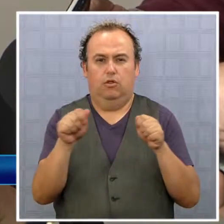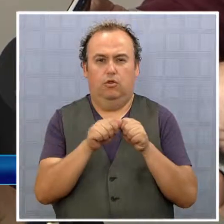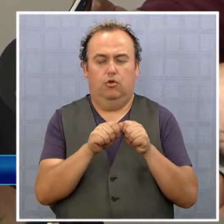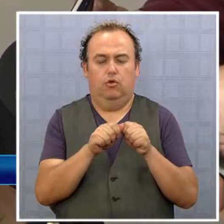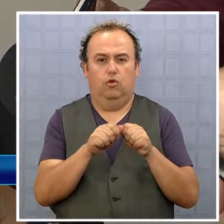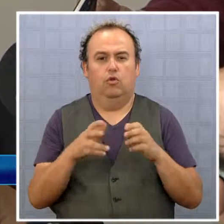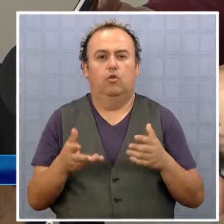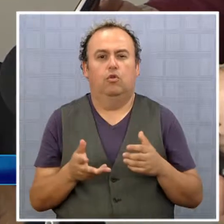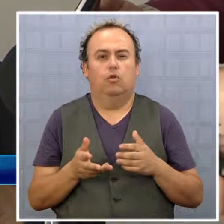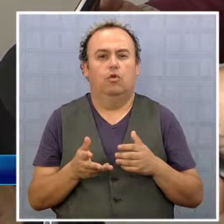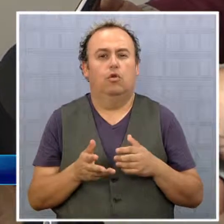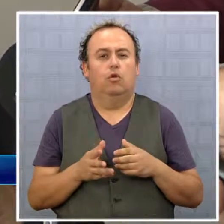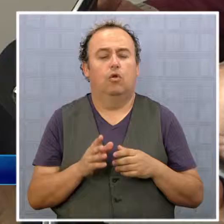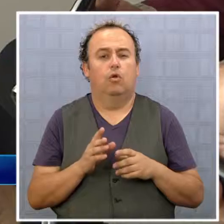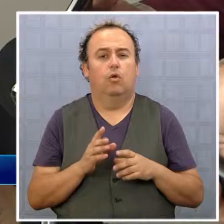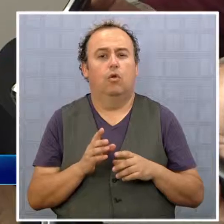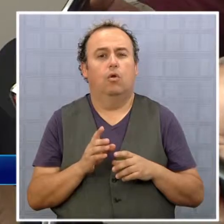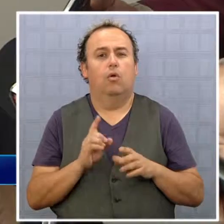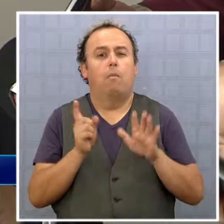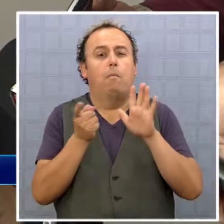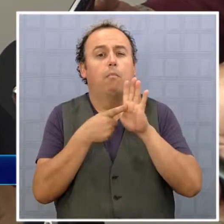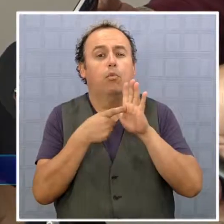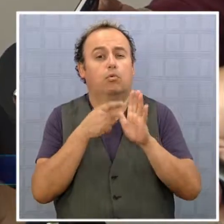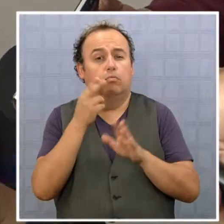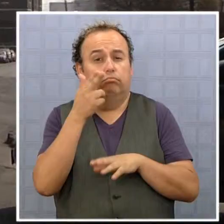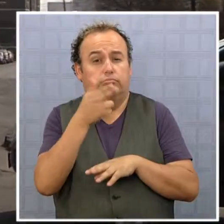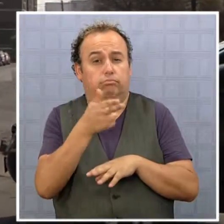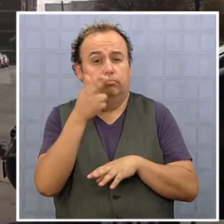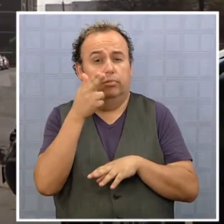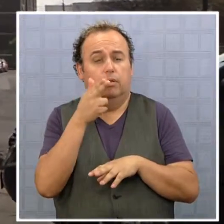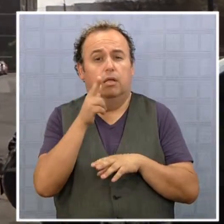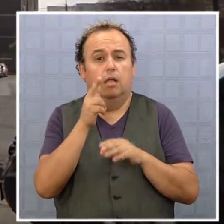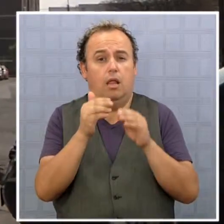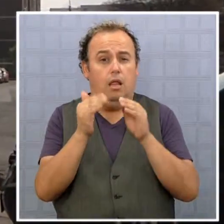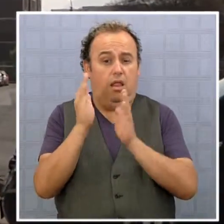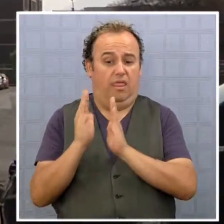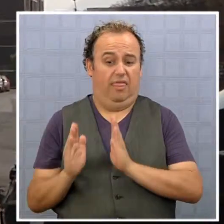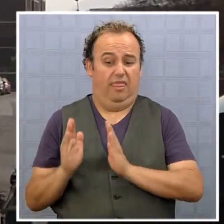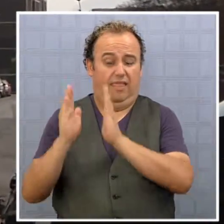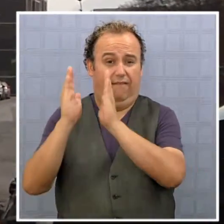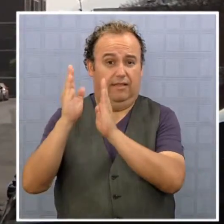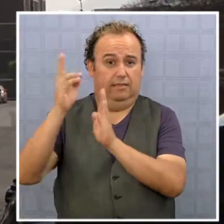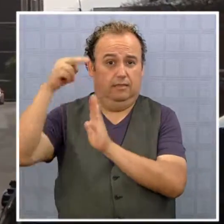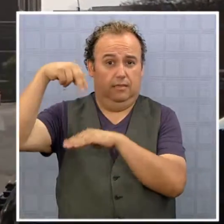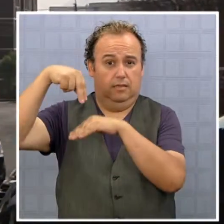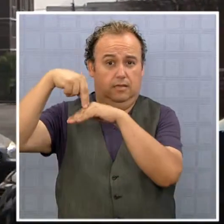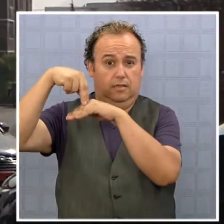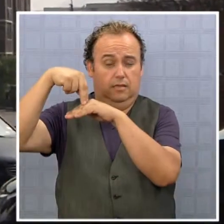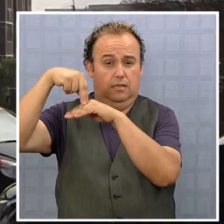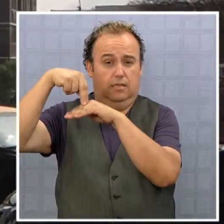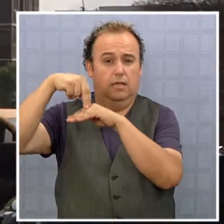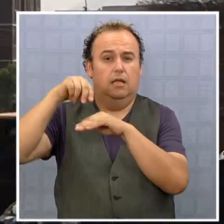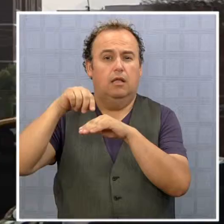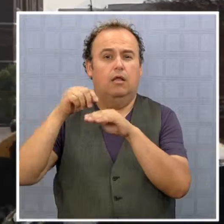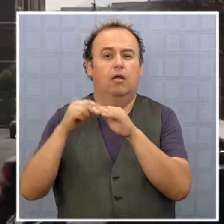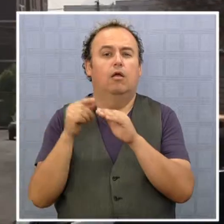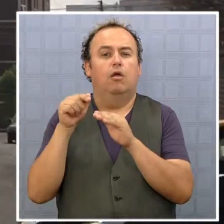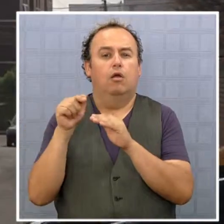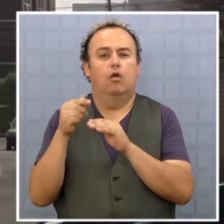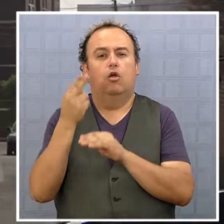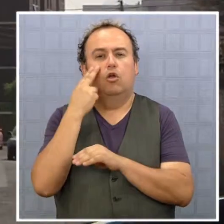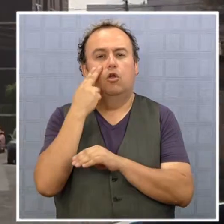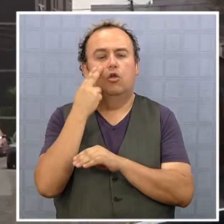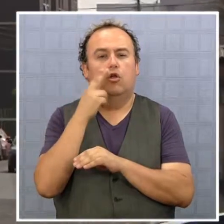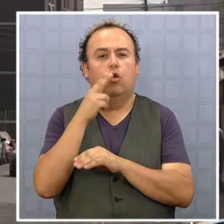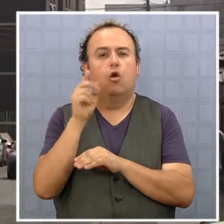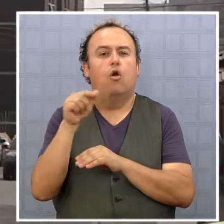Y el punto de disparo habría sido en la azotea del edificio, del